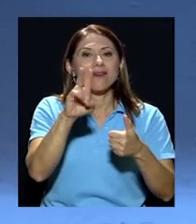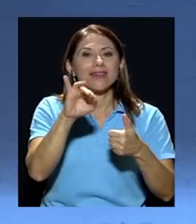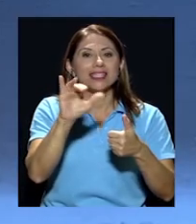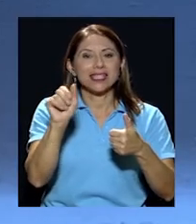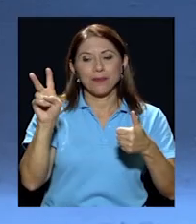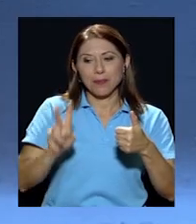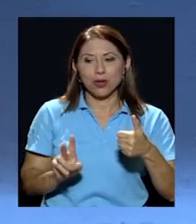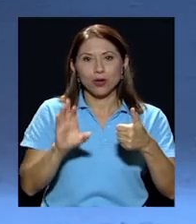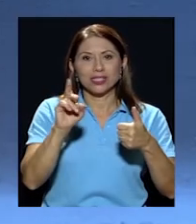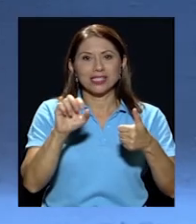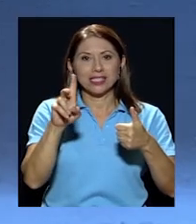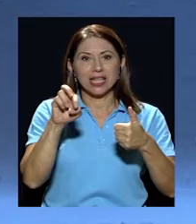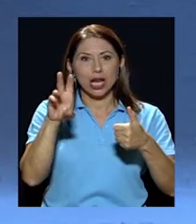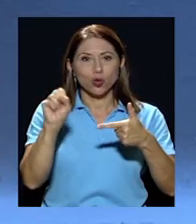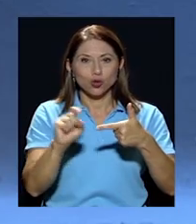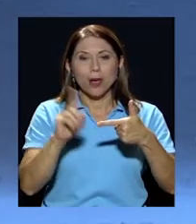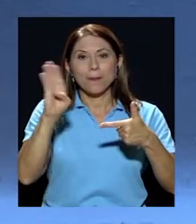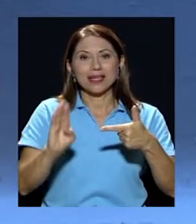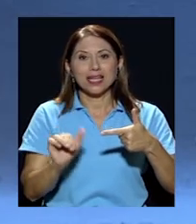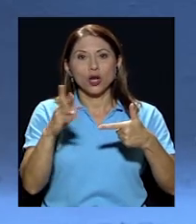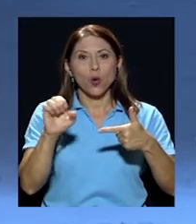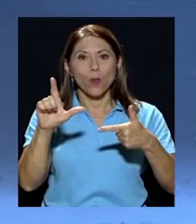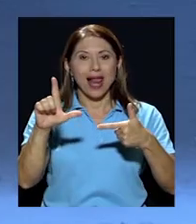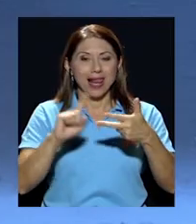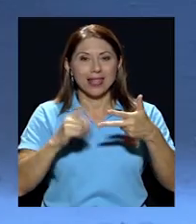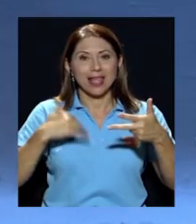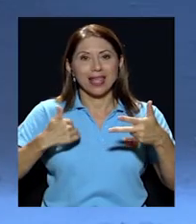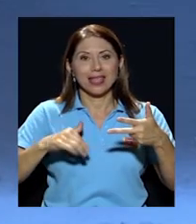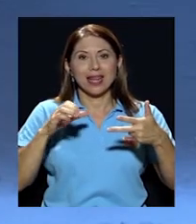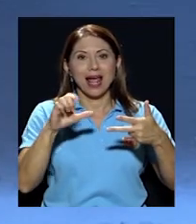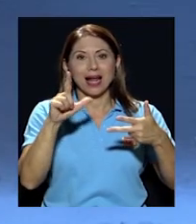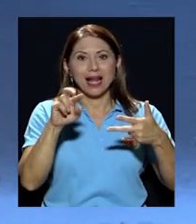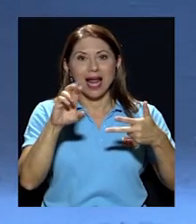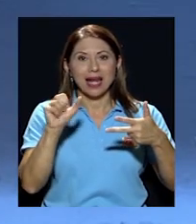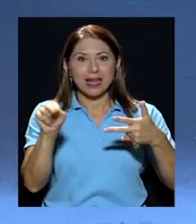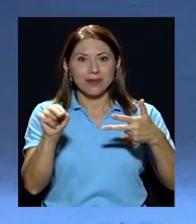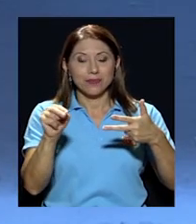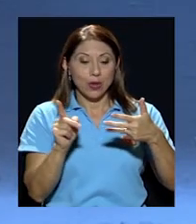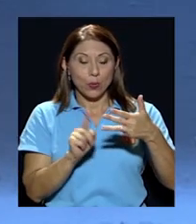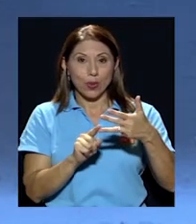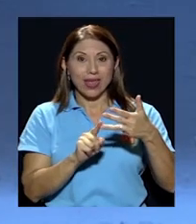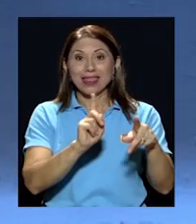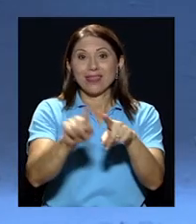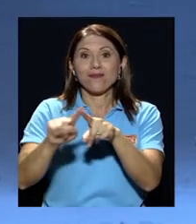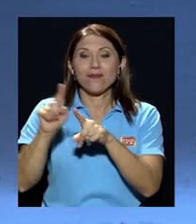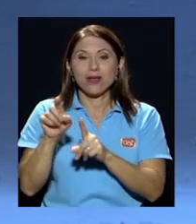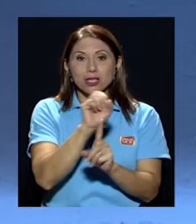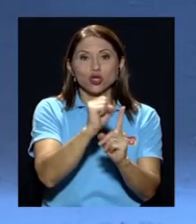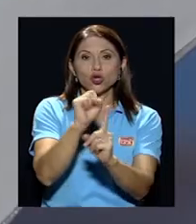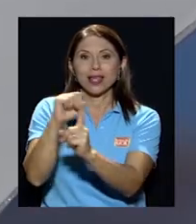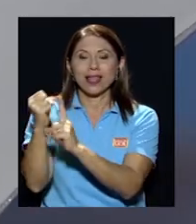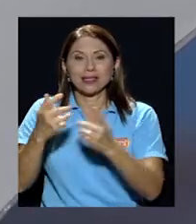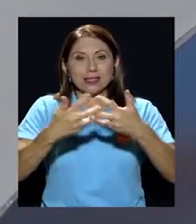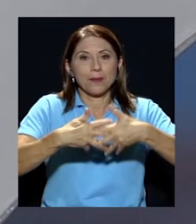Global de Brasil Clarín de Argentina y pone aquí y los diferentes sociedades y empresas con que